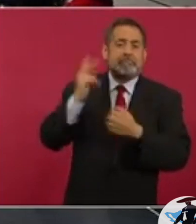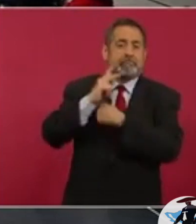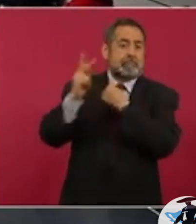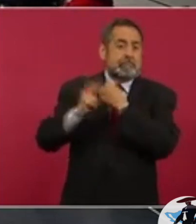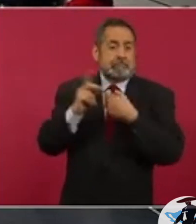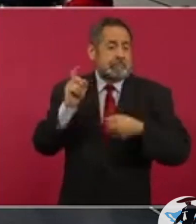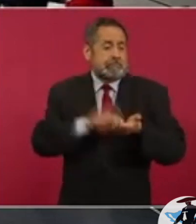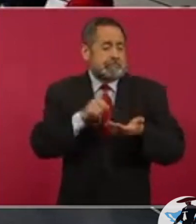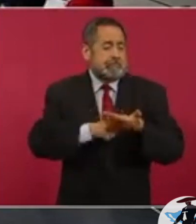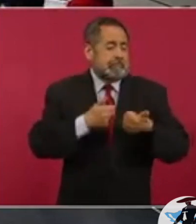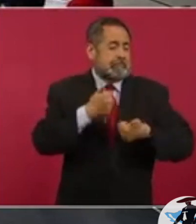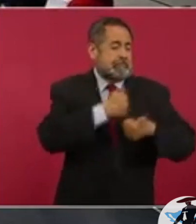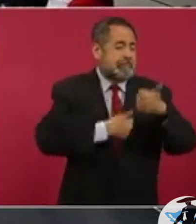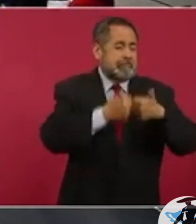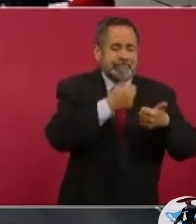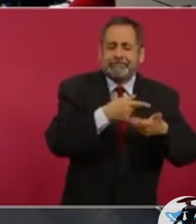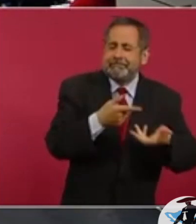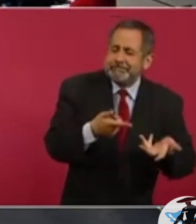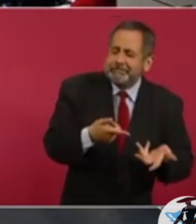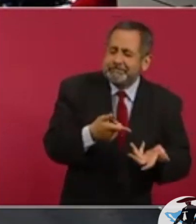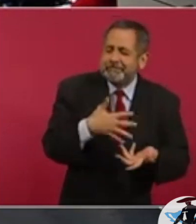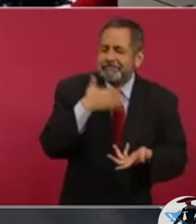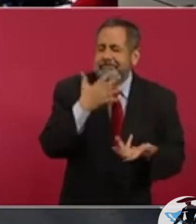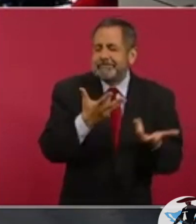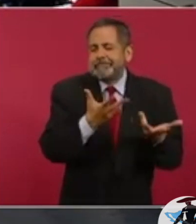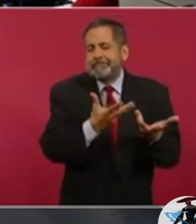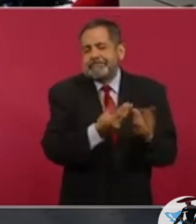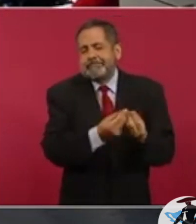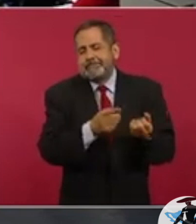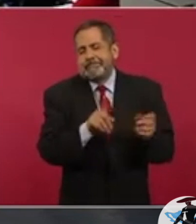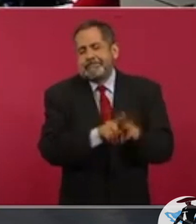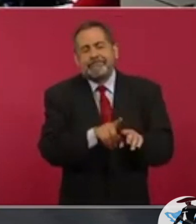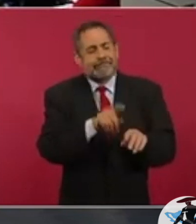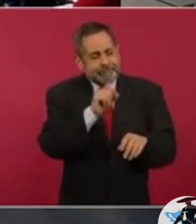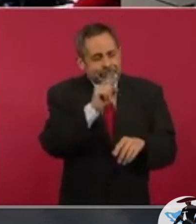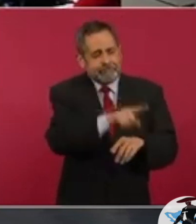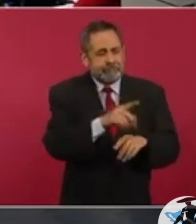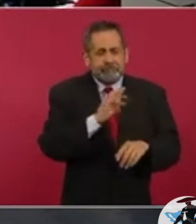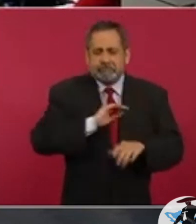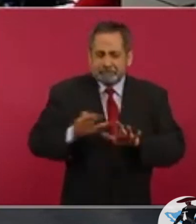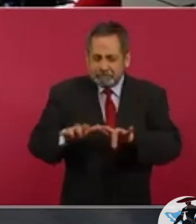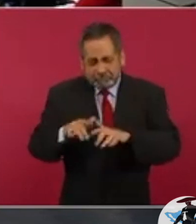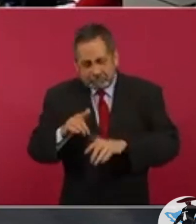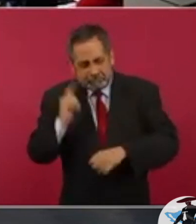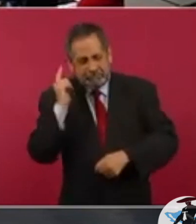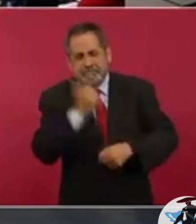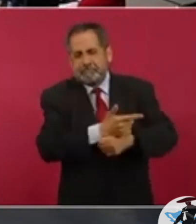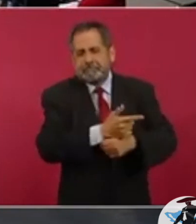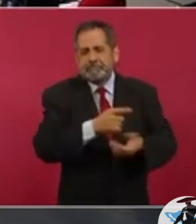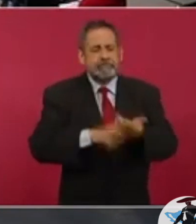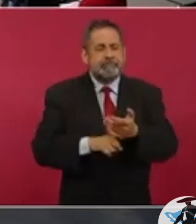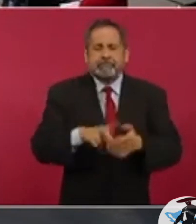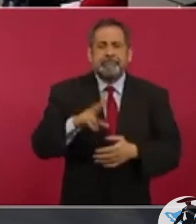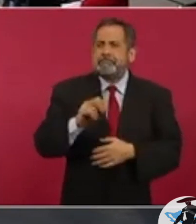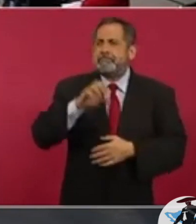países, etcétera, que es parte de la identificación de cómo pueden rastrearse, que no son